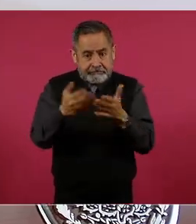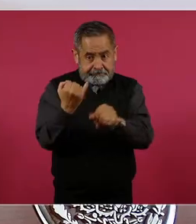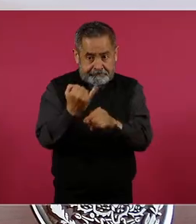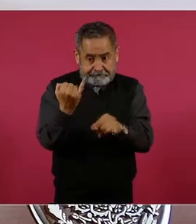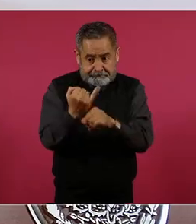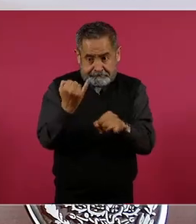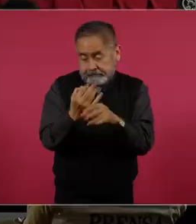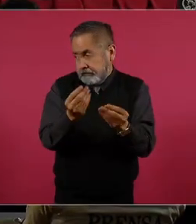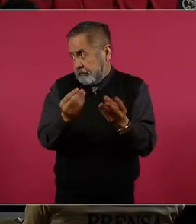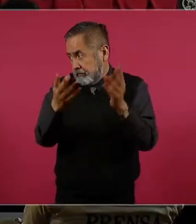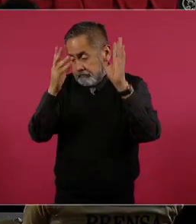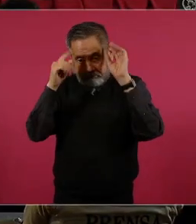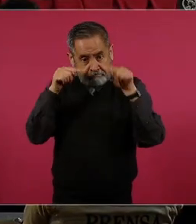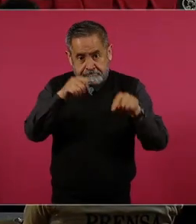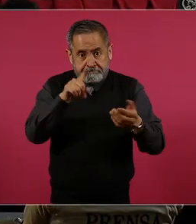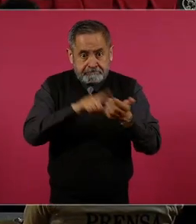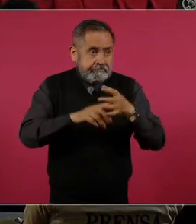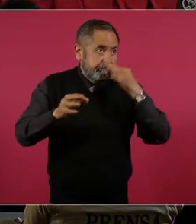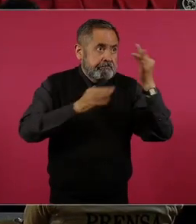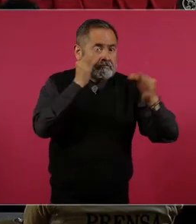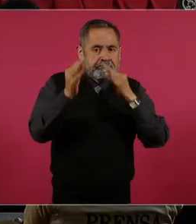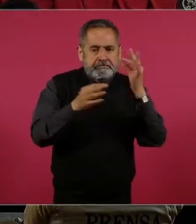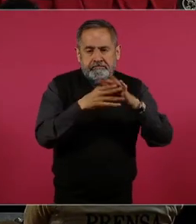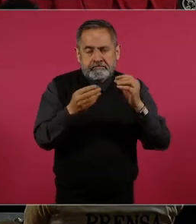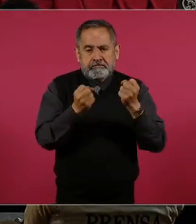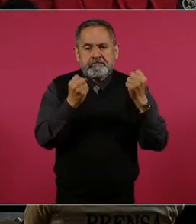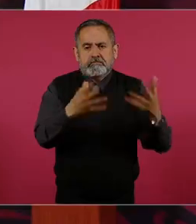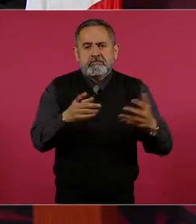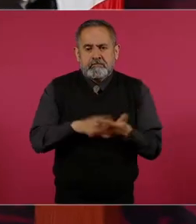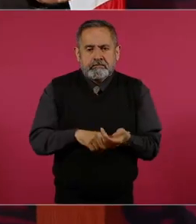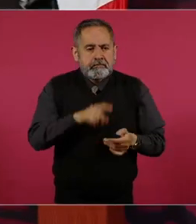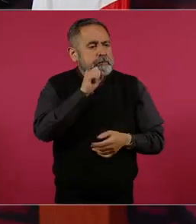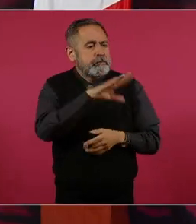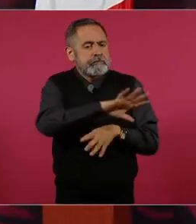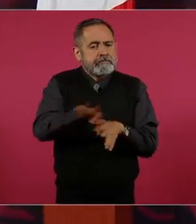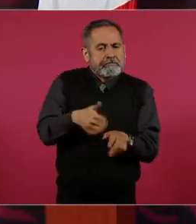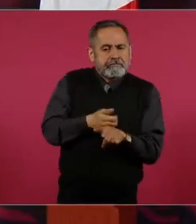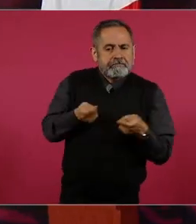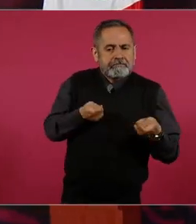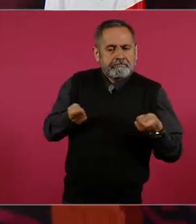sociales están como tomadas también.